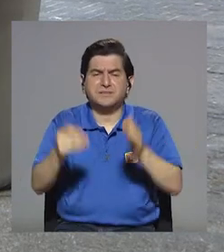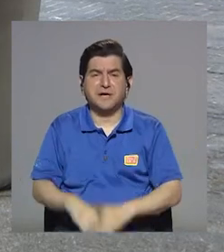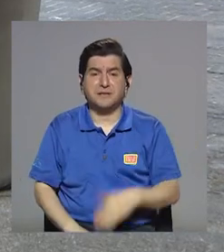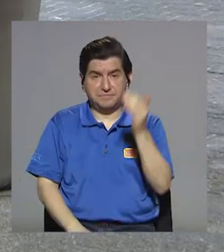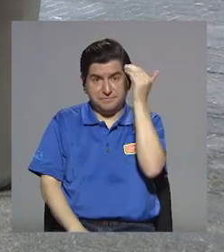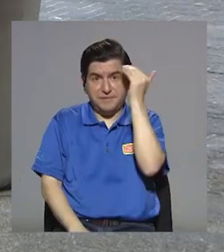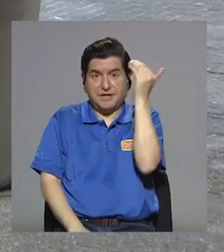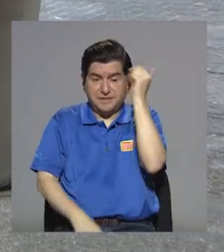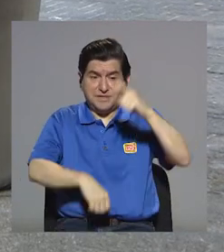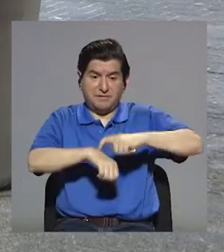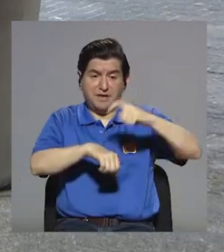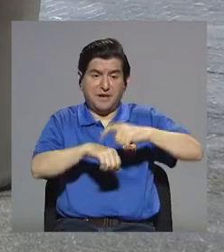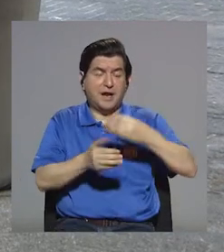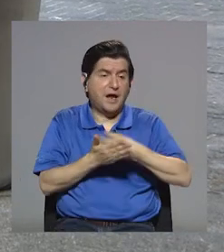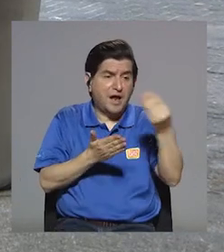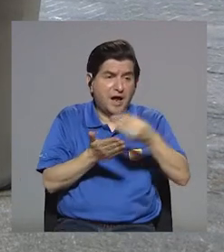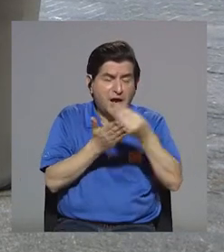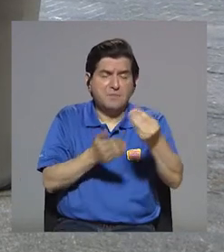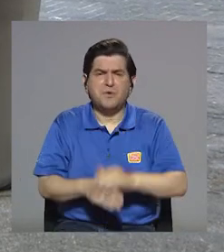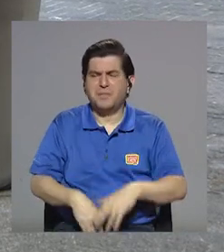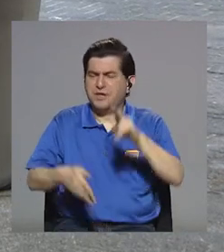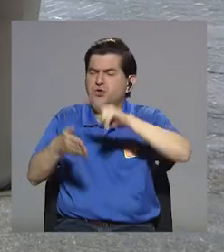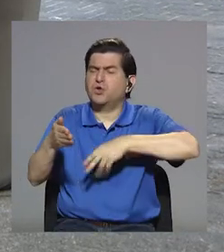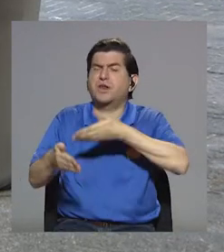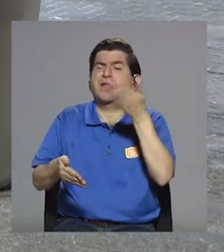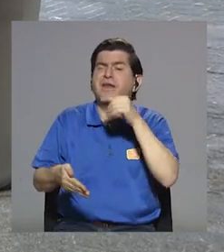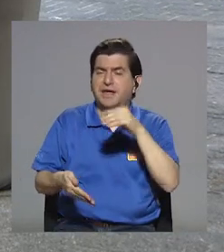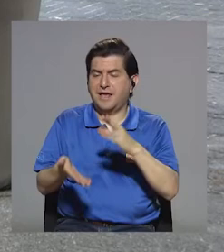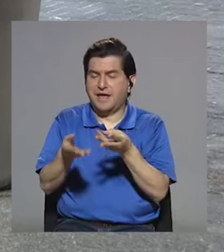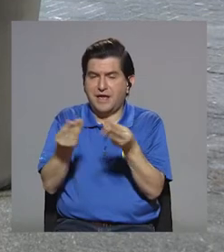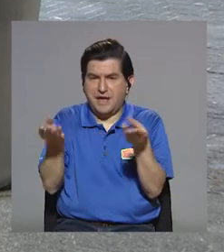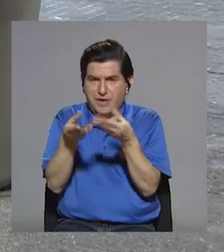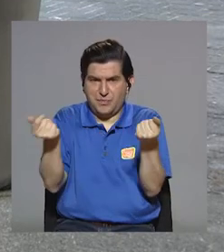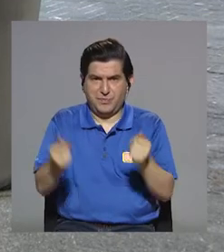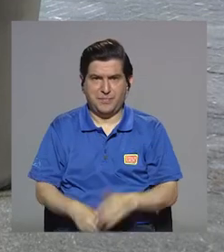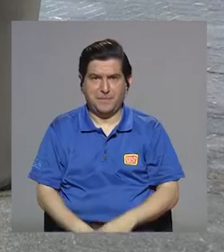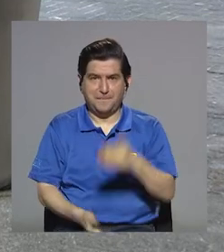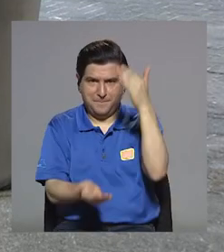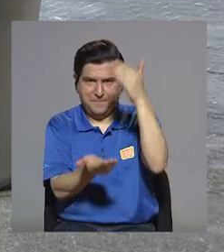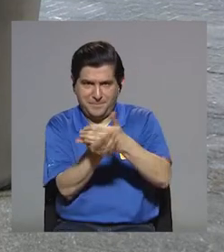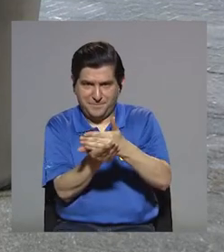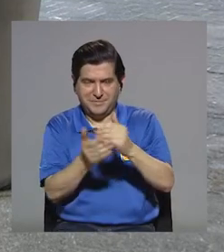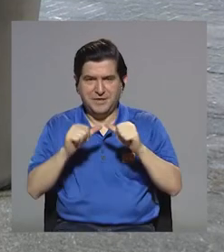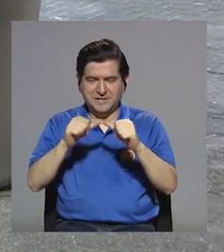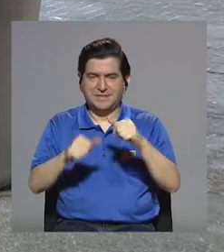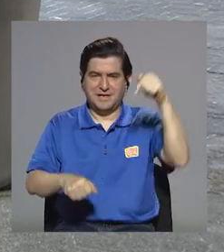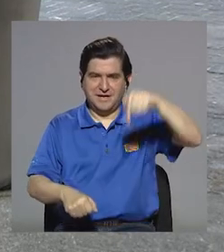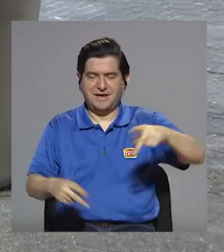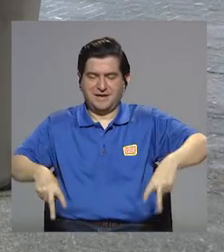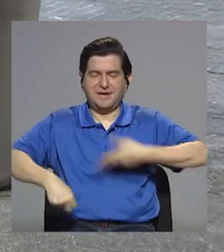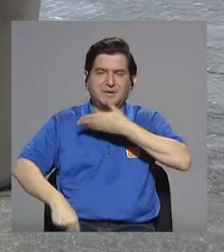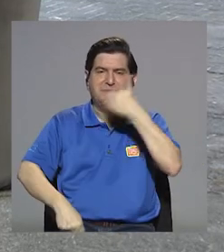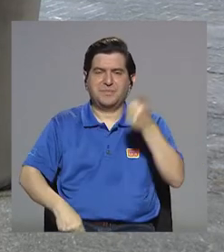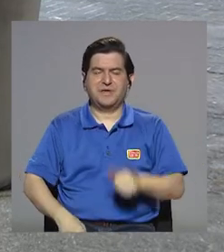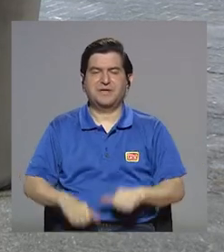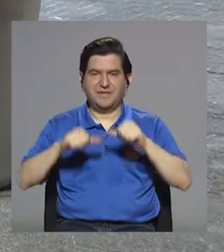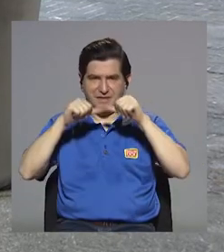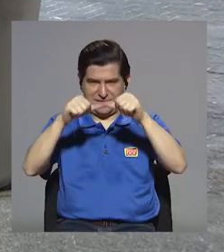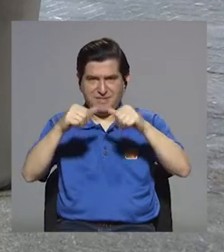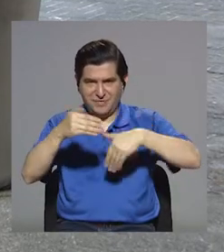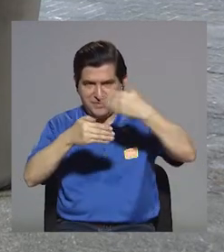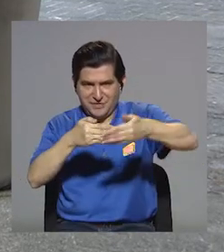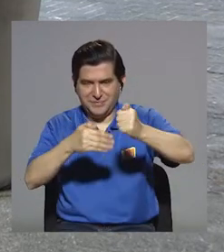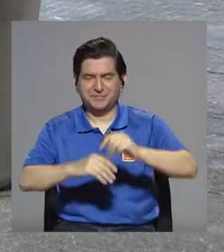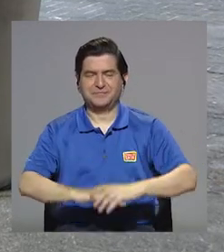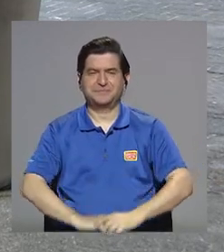pues a ver, en el momento que vayamos a comprar, qué es lo que tenemos que leer en los productos. Vamos a hacer una pausa, continúen con más de Vivir Mejor en unos